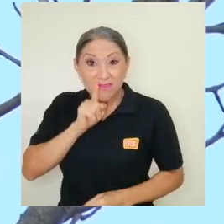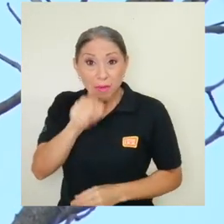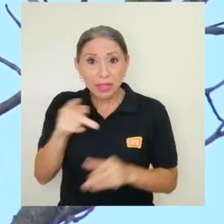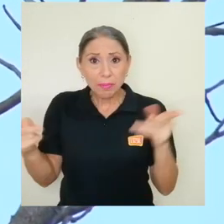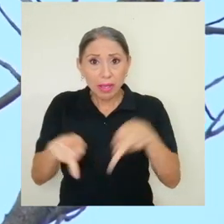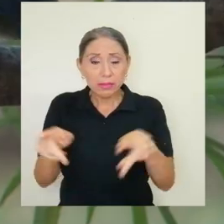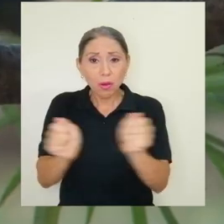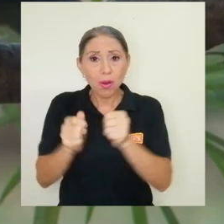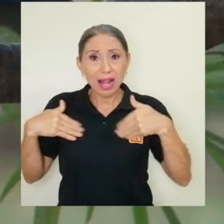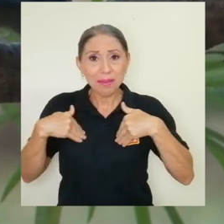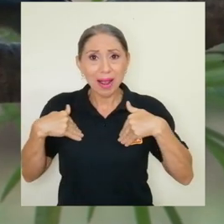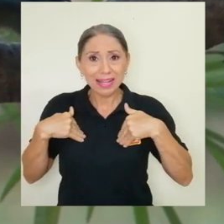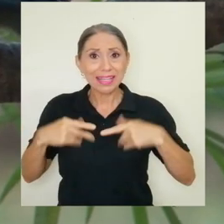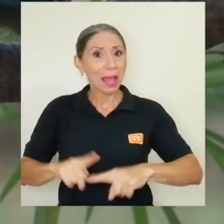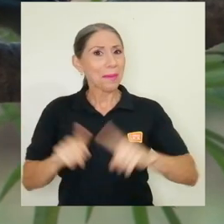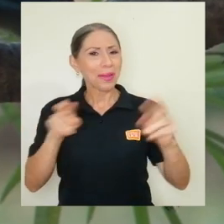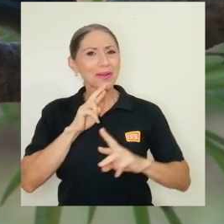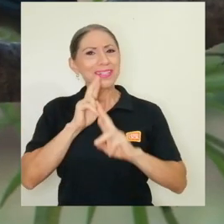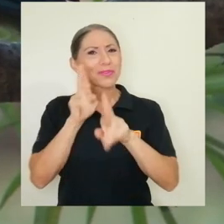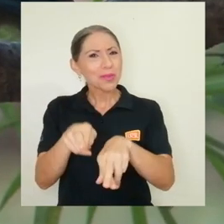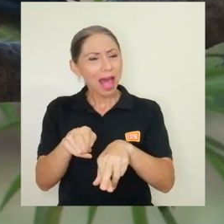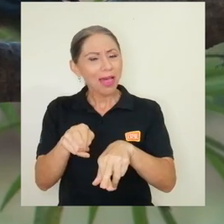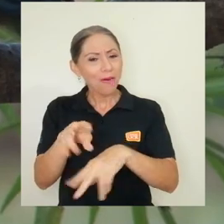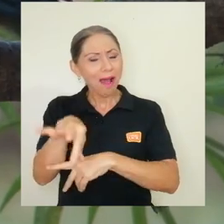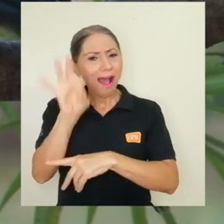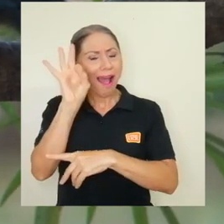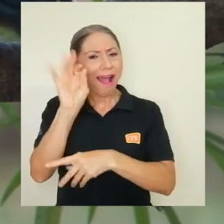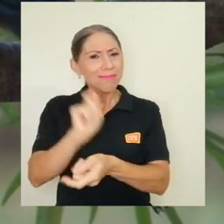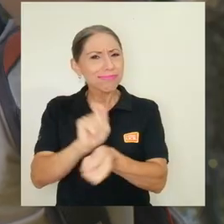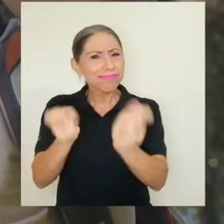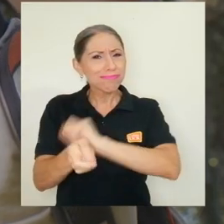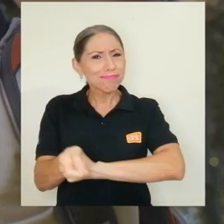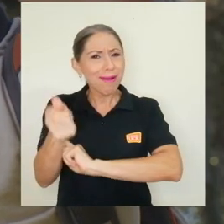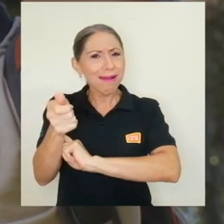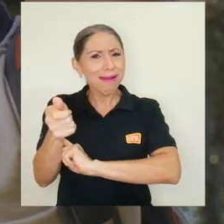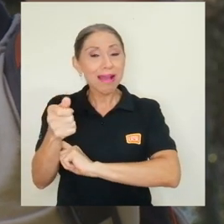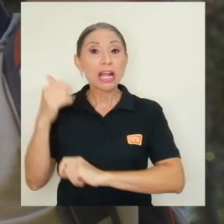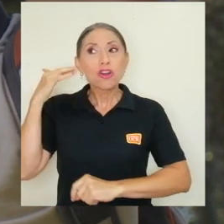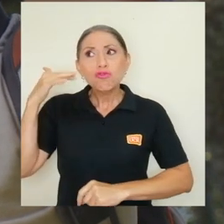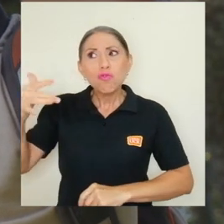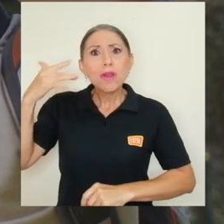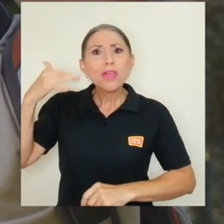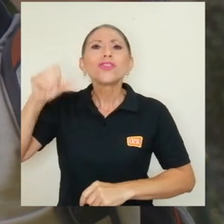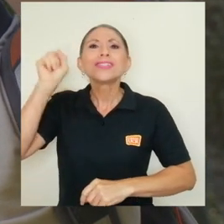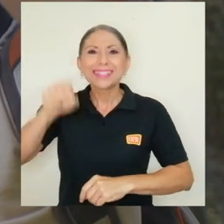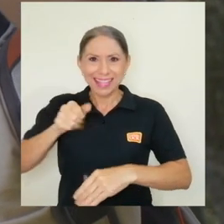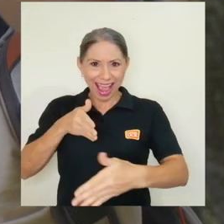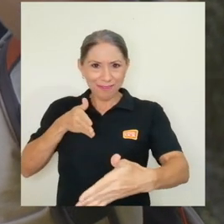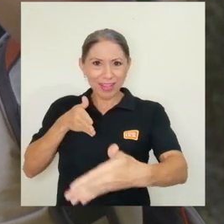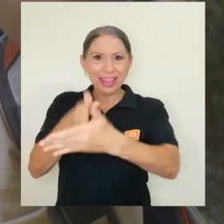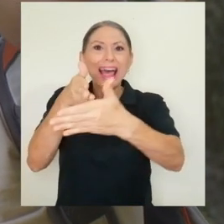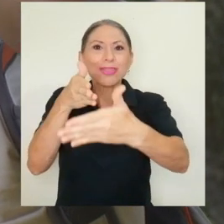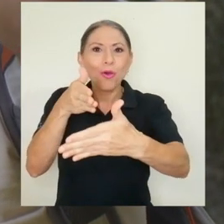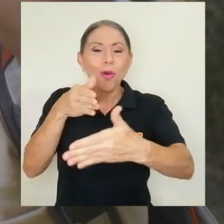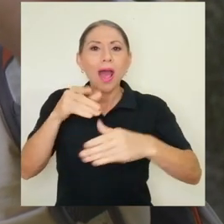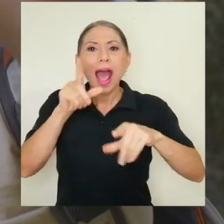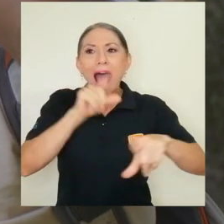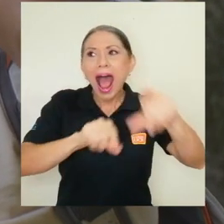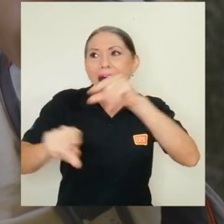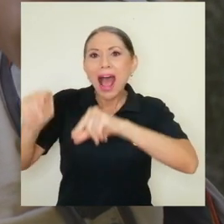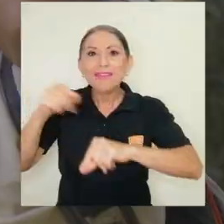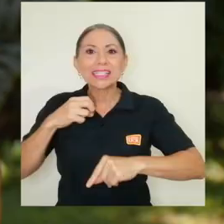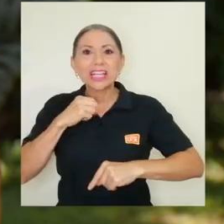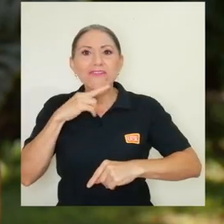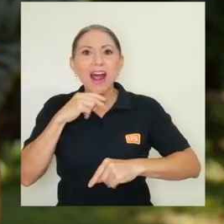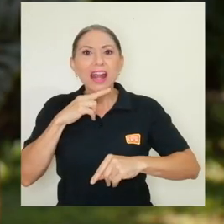No obstante, el resultado hallado varió un poco de lo que esperaban. El ruido sí está afectando cómo se comunican las aves y las ranas dentro de la